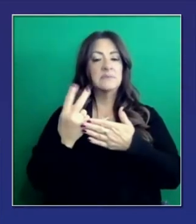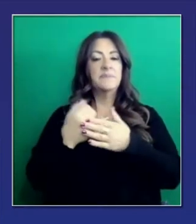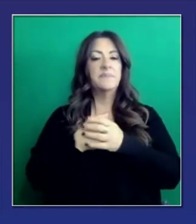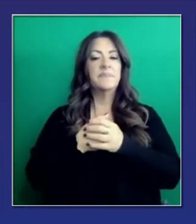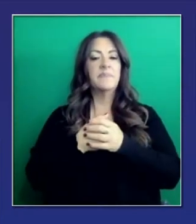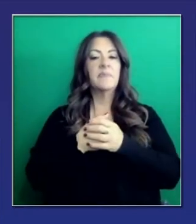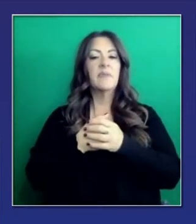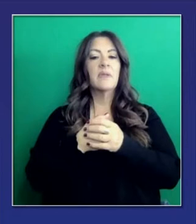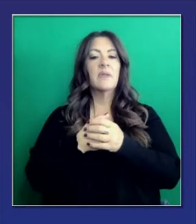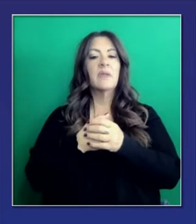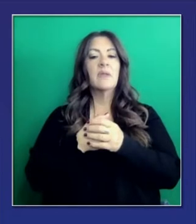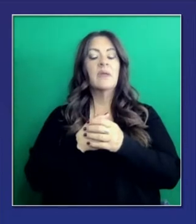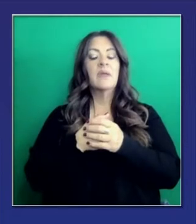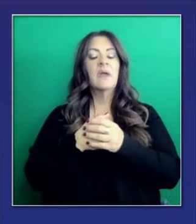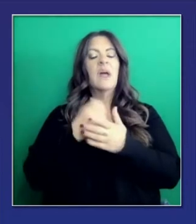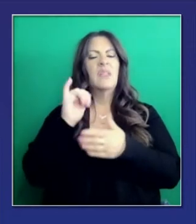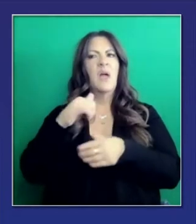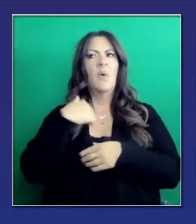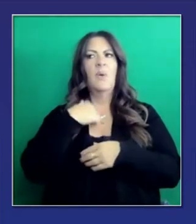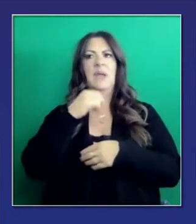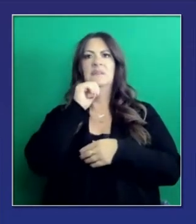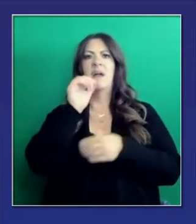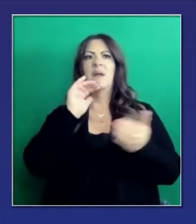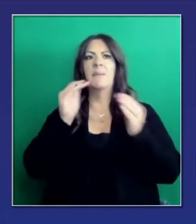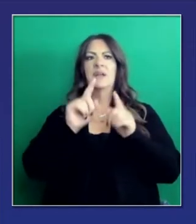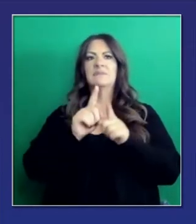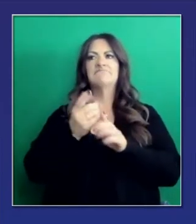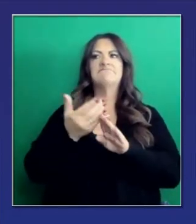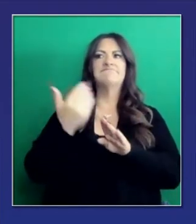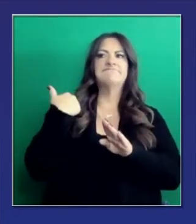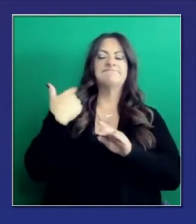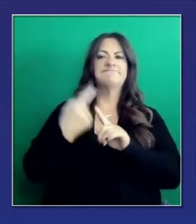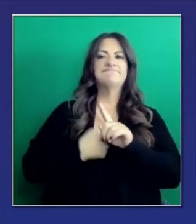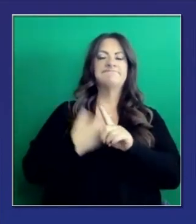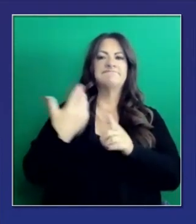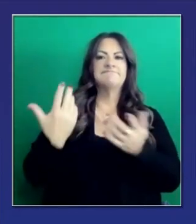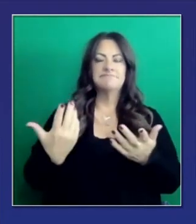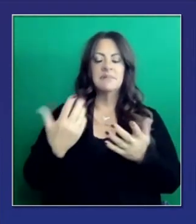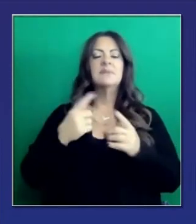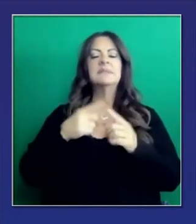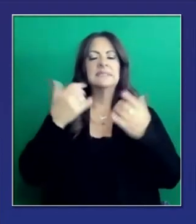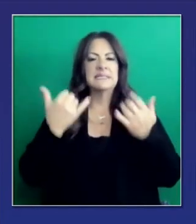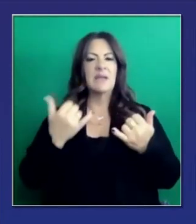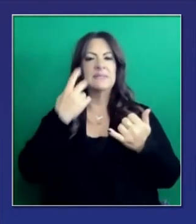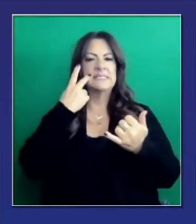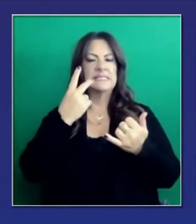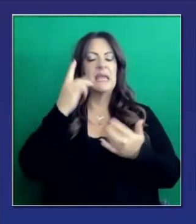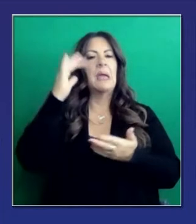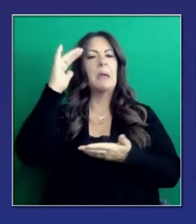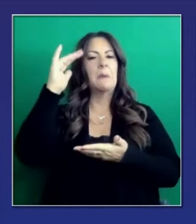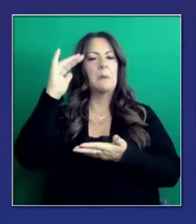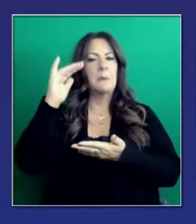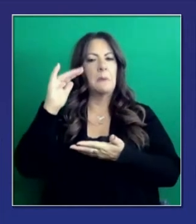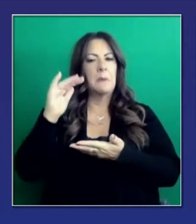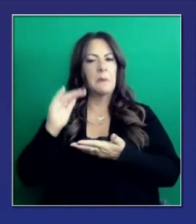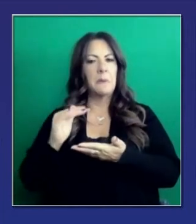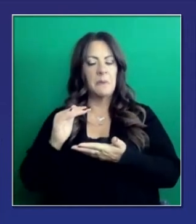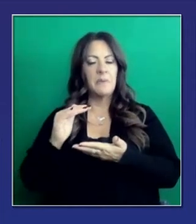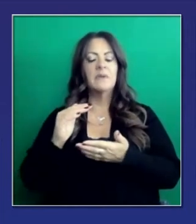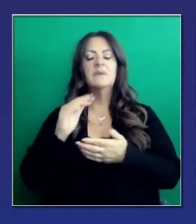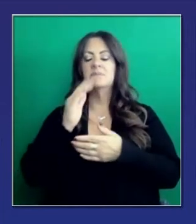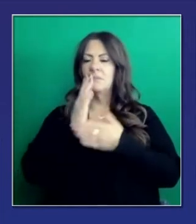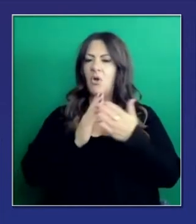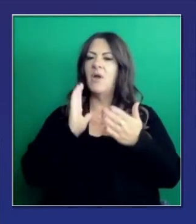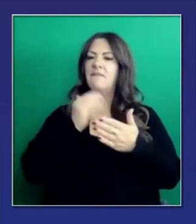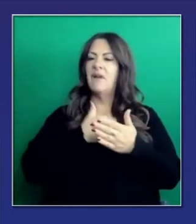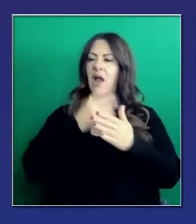No hay un aumento, como lo habíamos visto en el pasado. Ahora vemos que hay una disminución consistente de hospitalizaciones, y es parte